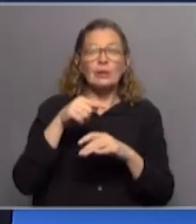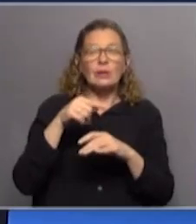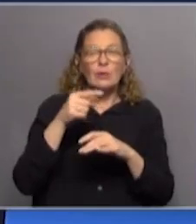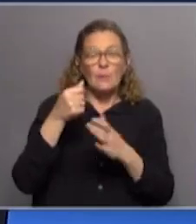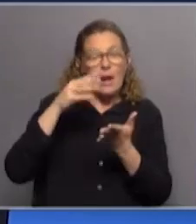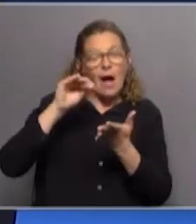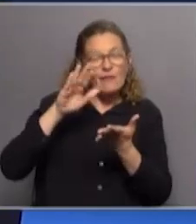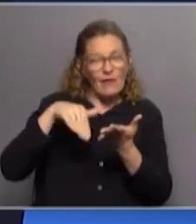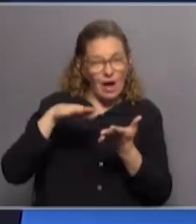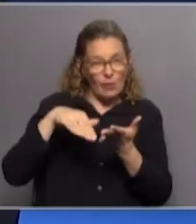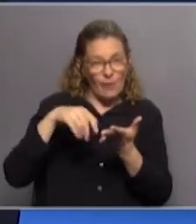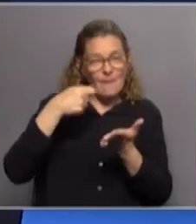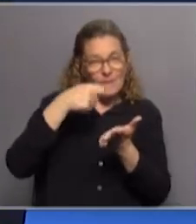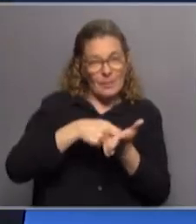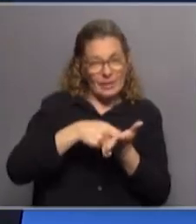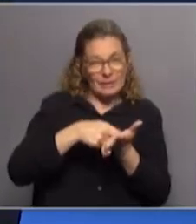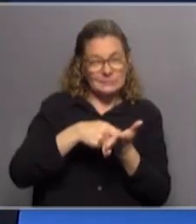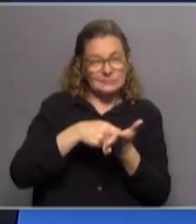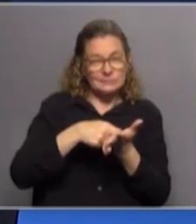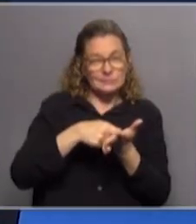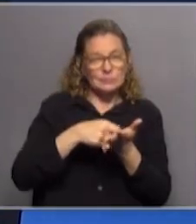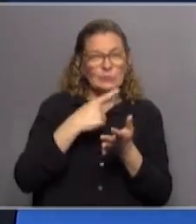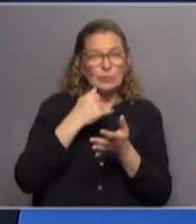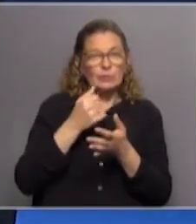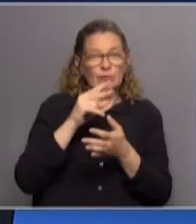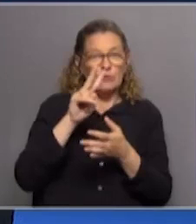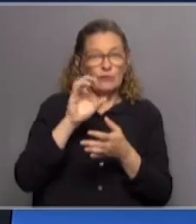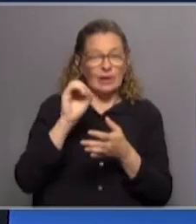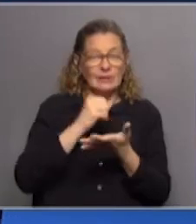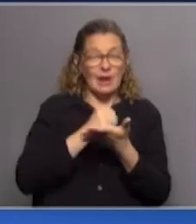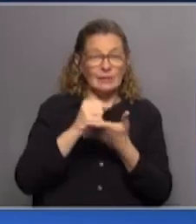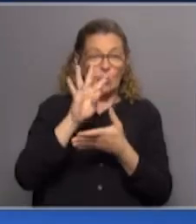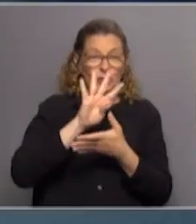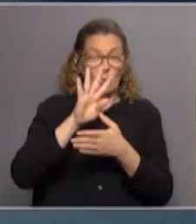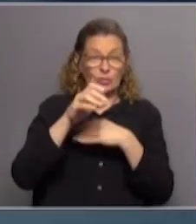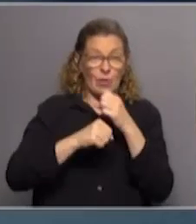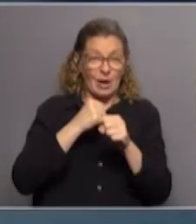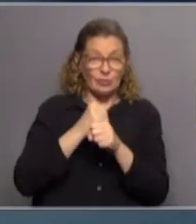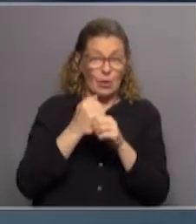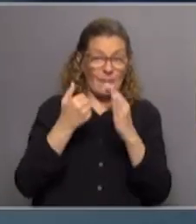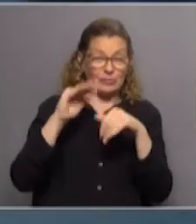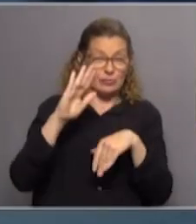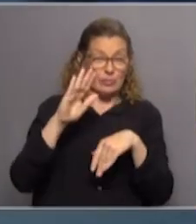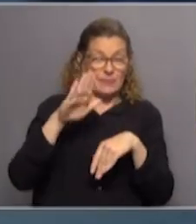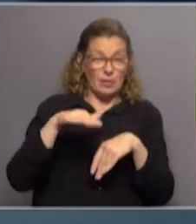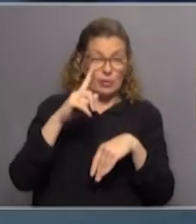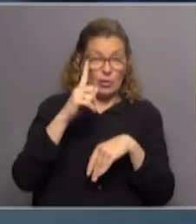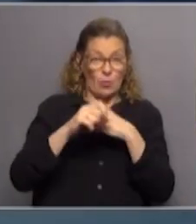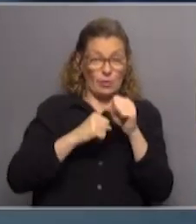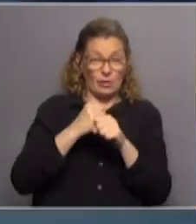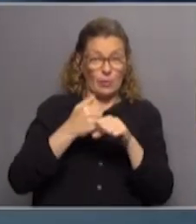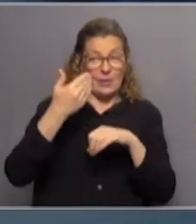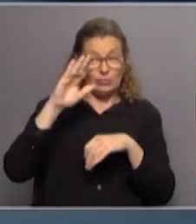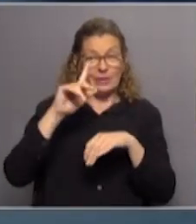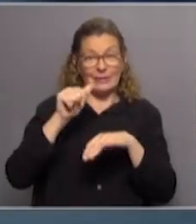precios se pagan por los de 20 a 44 y los mayores precios por los menores de un año y los mayores de